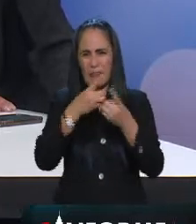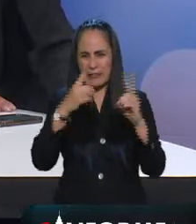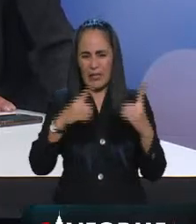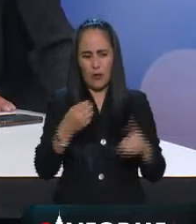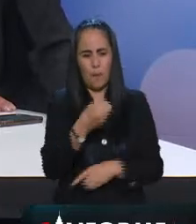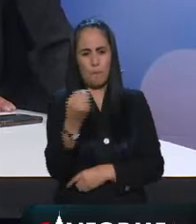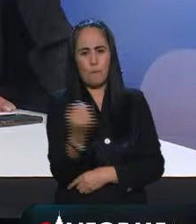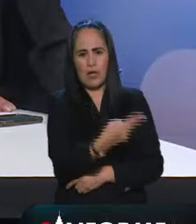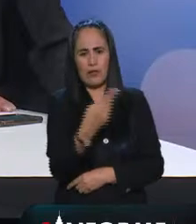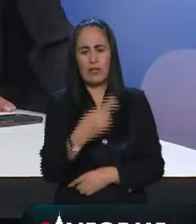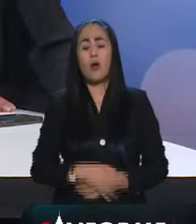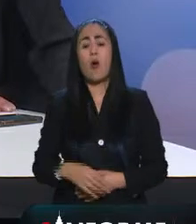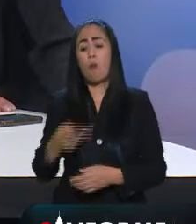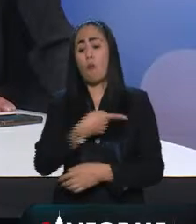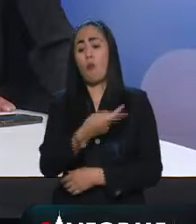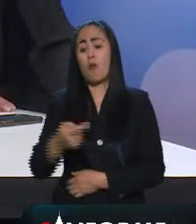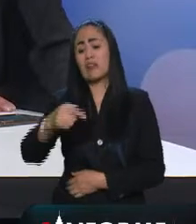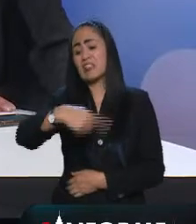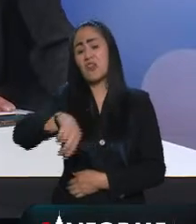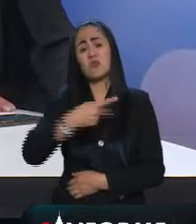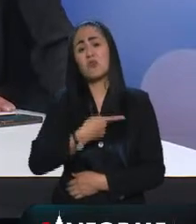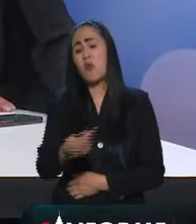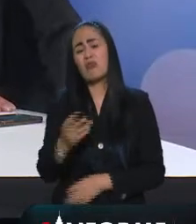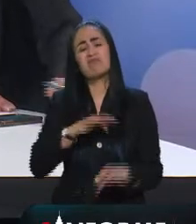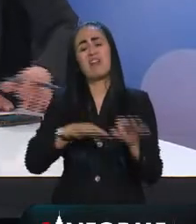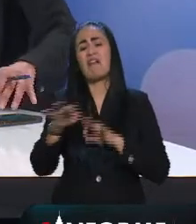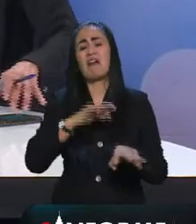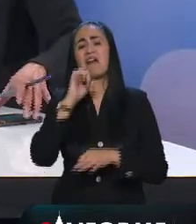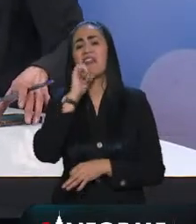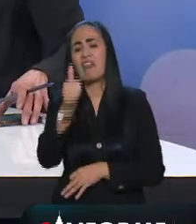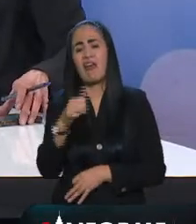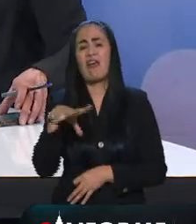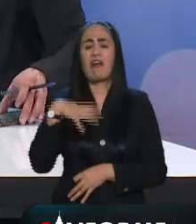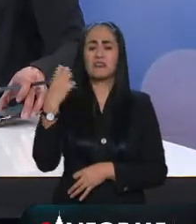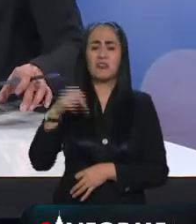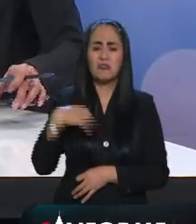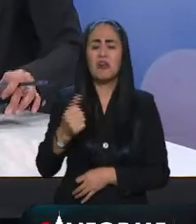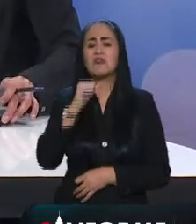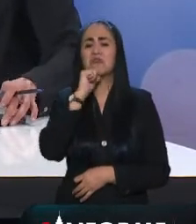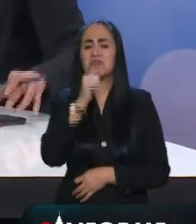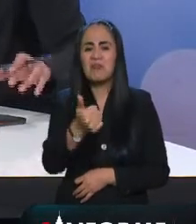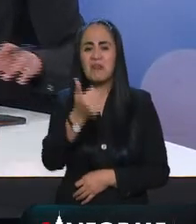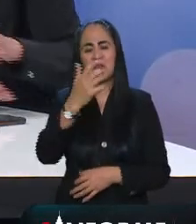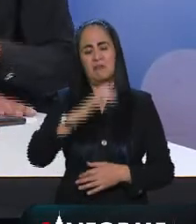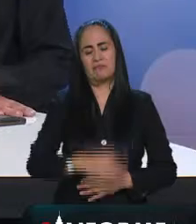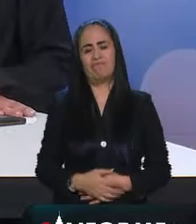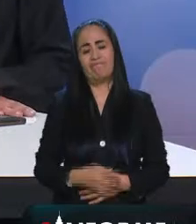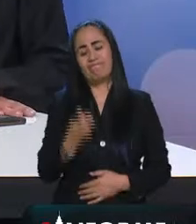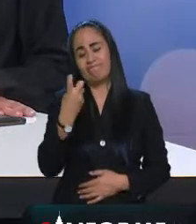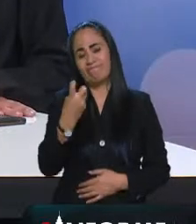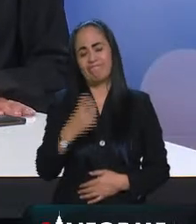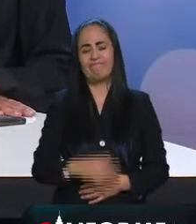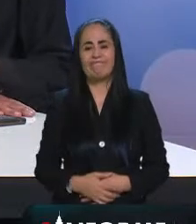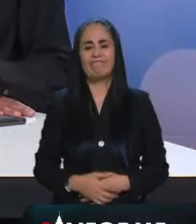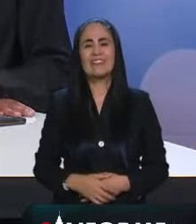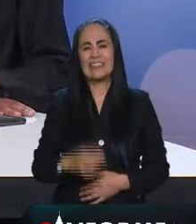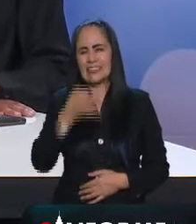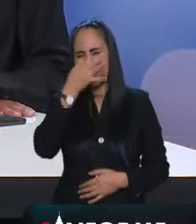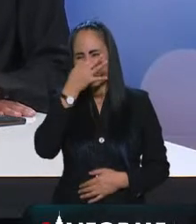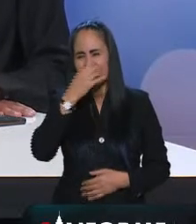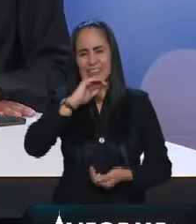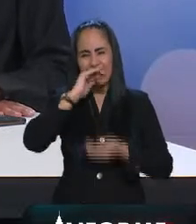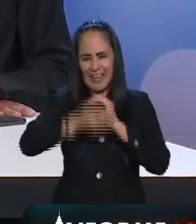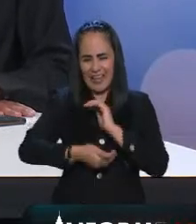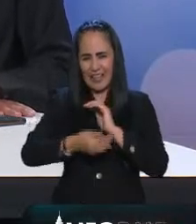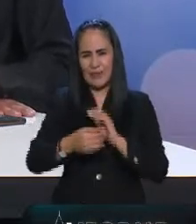los pobres son pobres pues porque no trabajan no porque no le echan ganitas porque quieren más o menos así es bueno pues así estuvo y ya nos vamos a despedir pero le